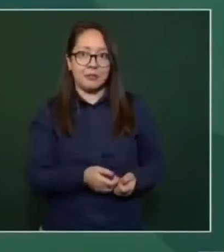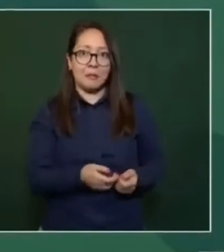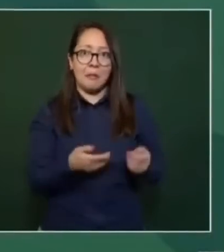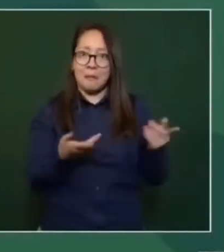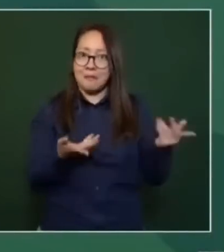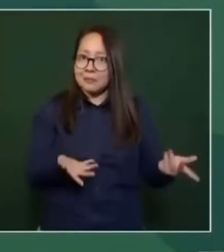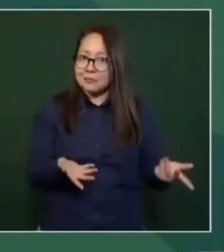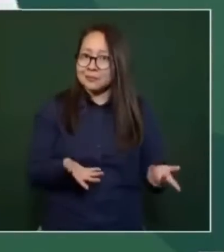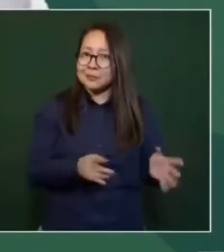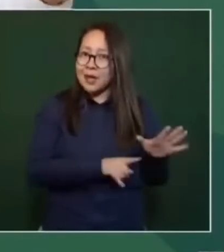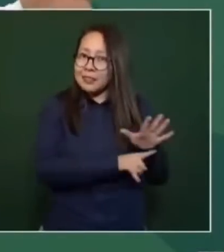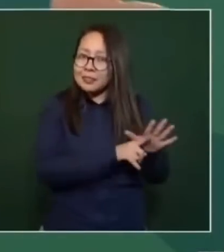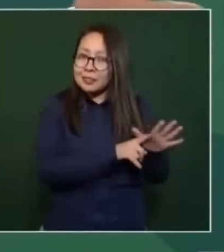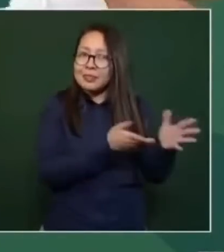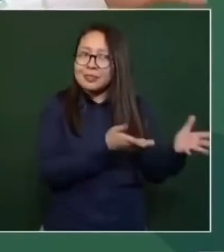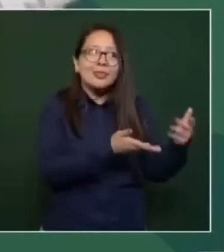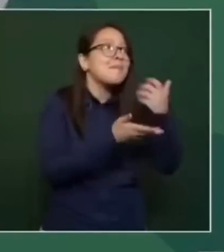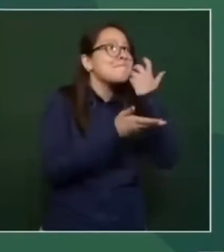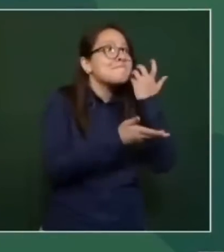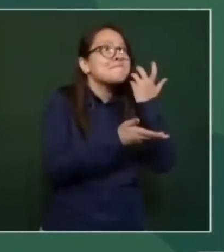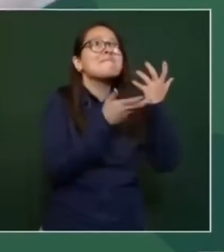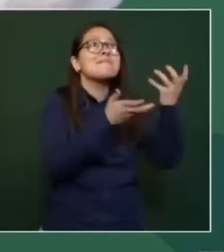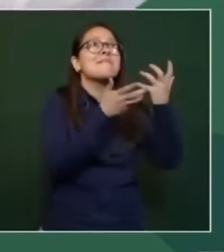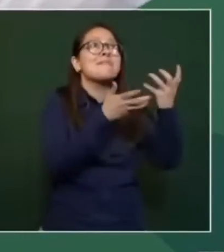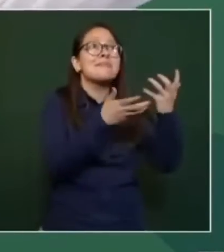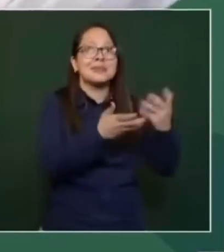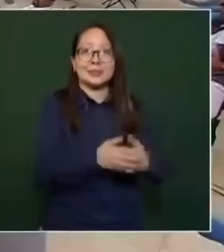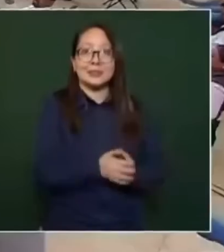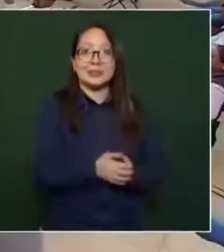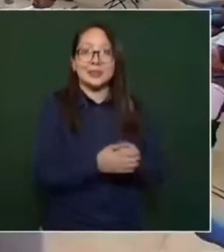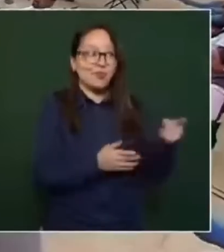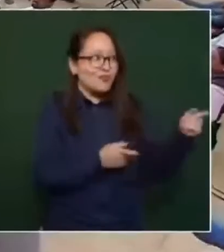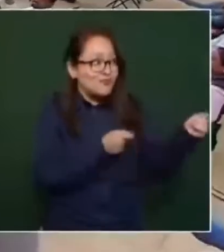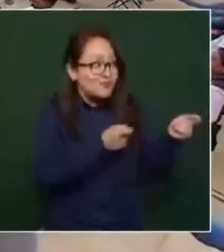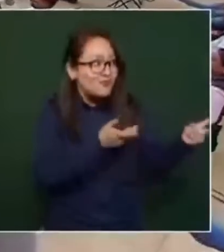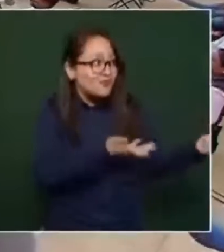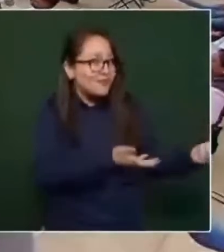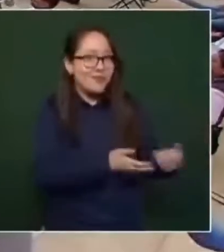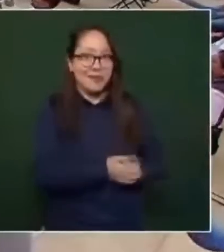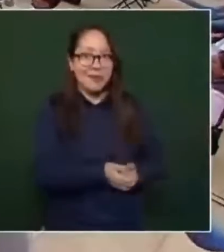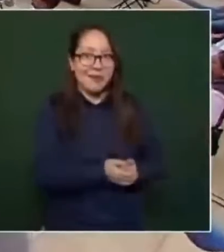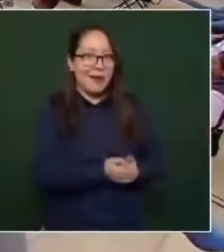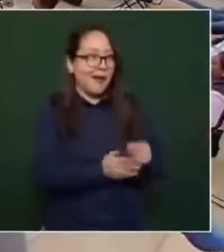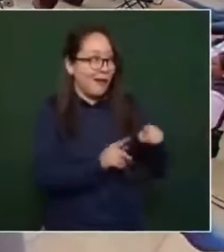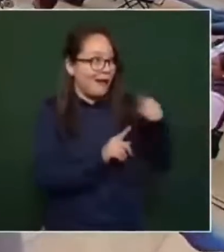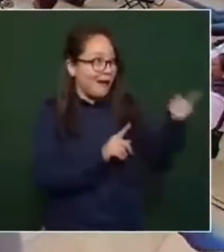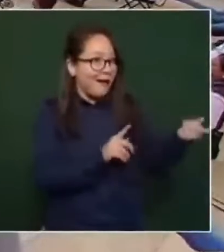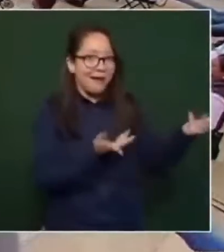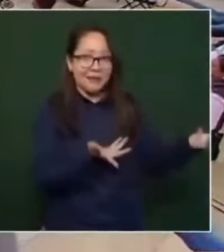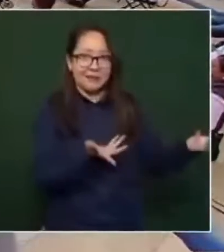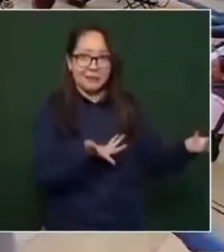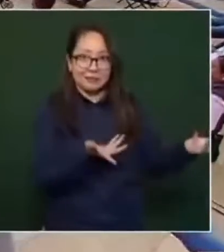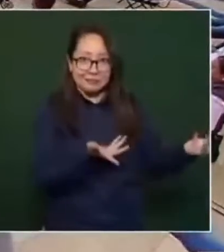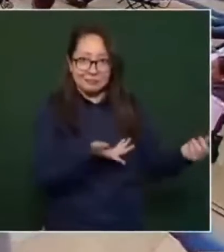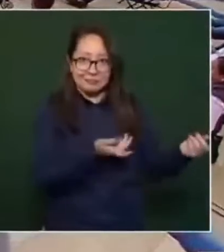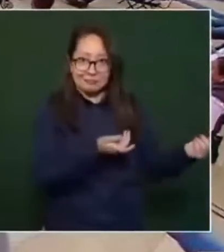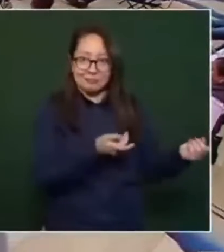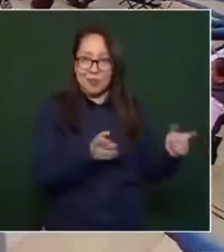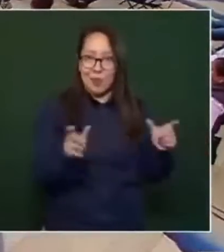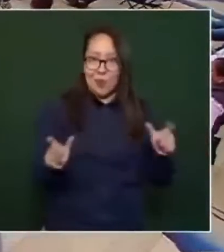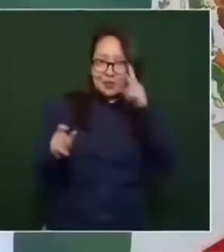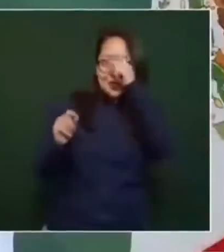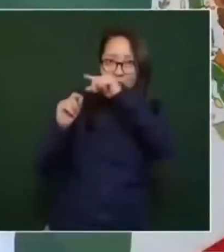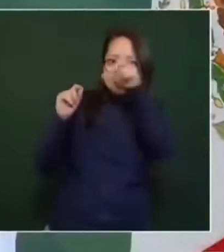Para que ambicionara ser ella la que manejara la Guardia